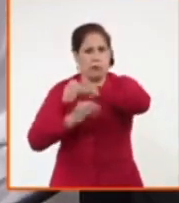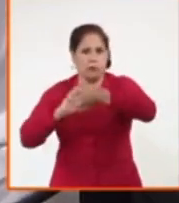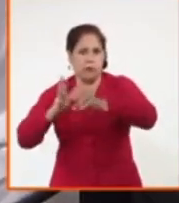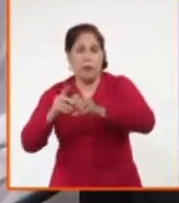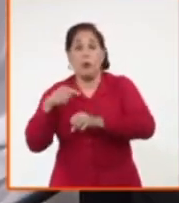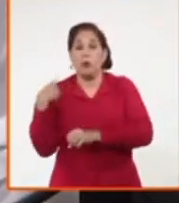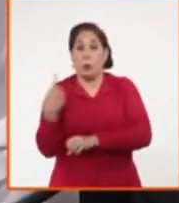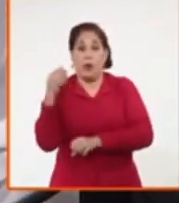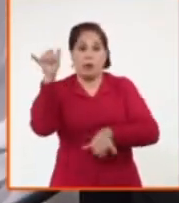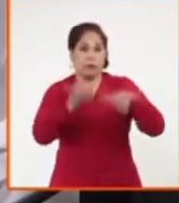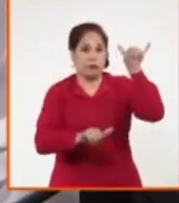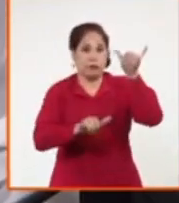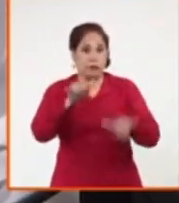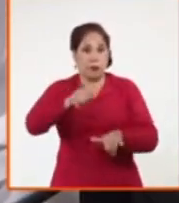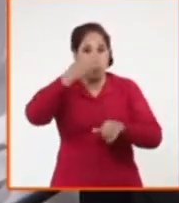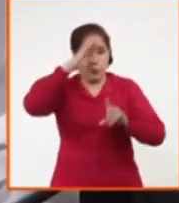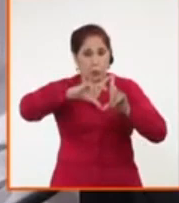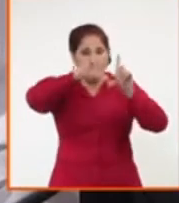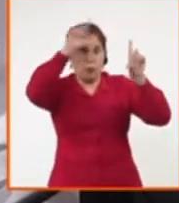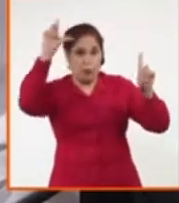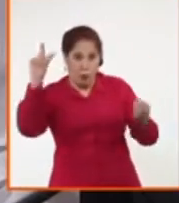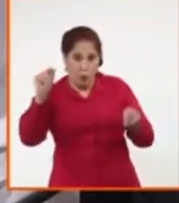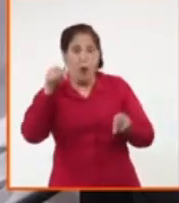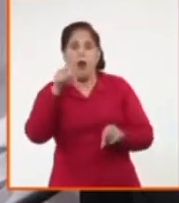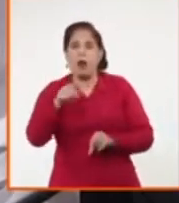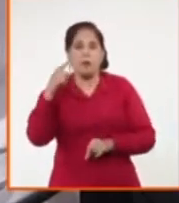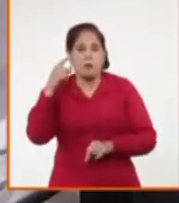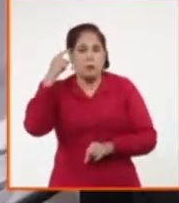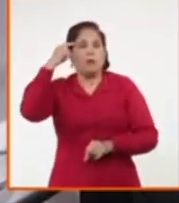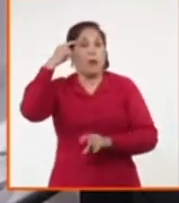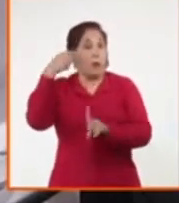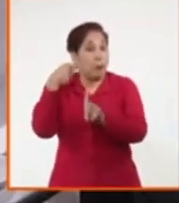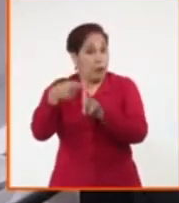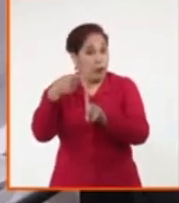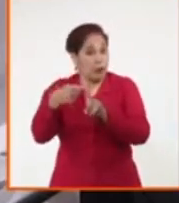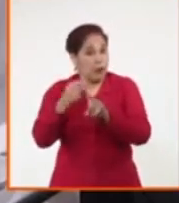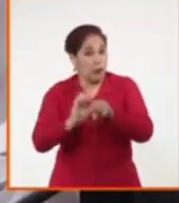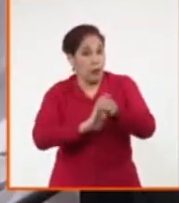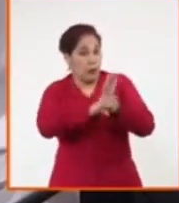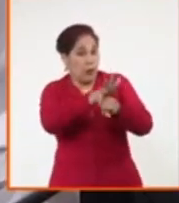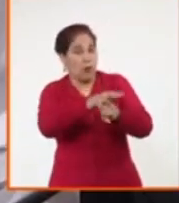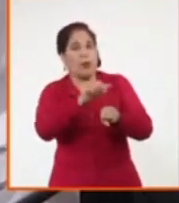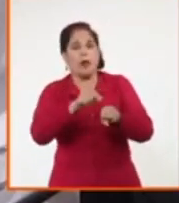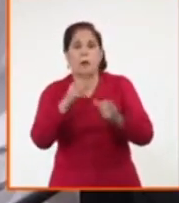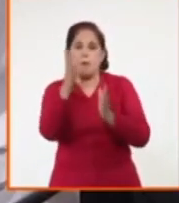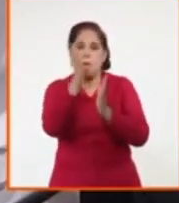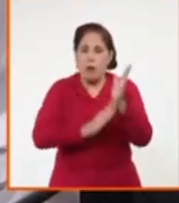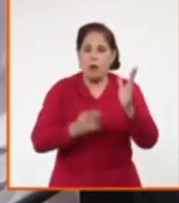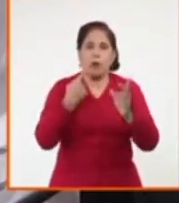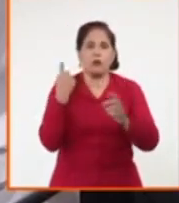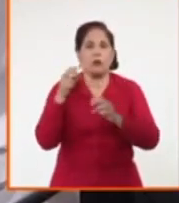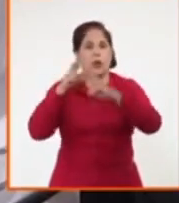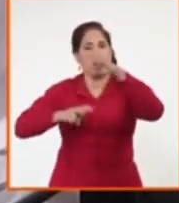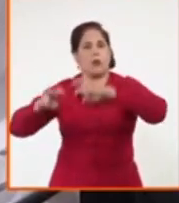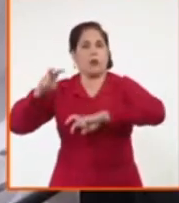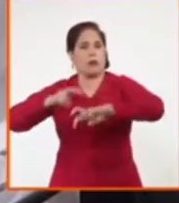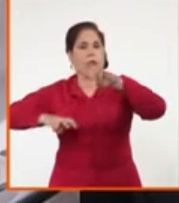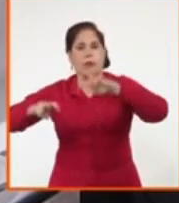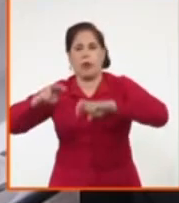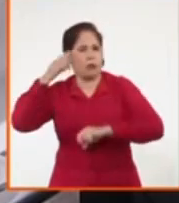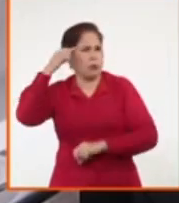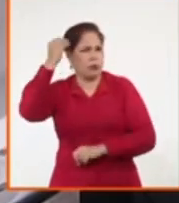Todos los casos que han arribado a nuestro país y que han sido positivos en este mes, en el mes de noviembre.